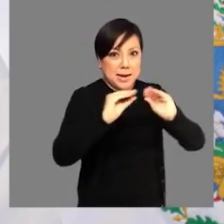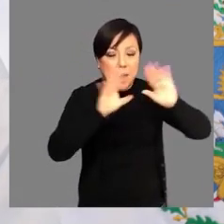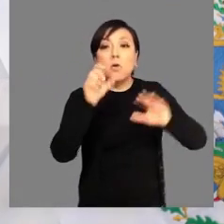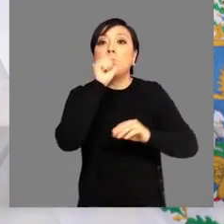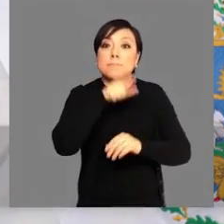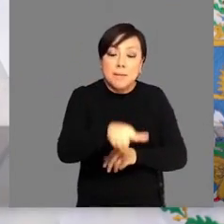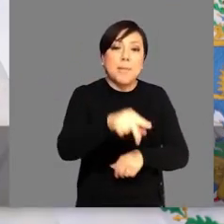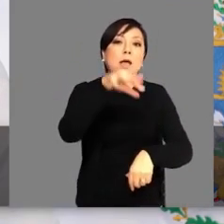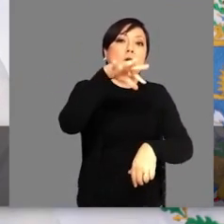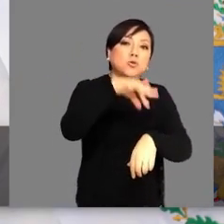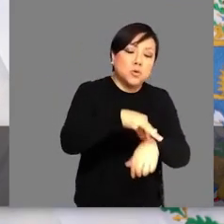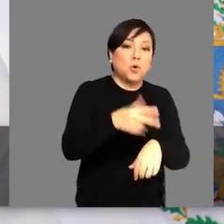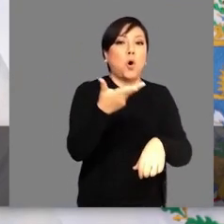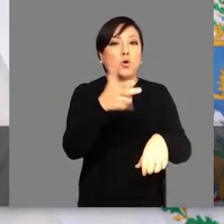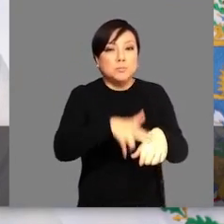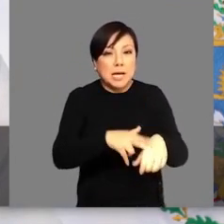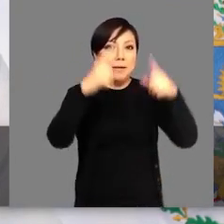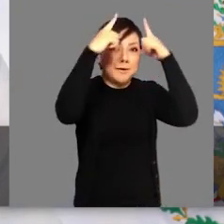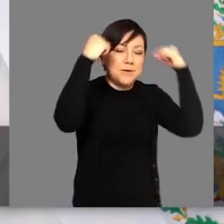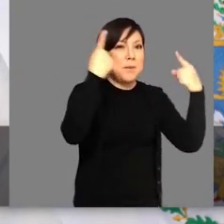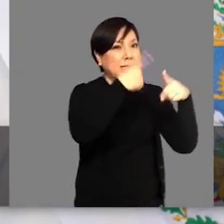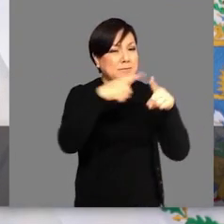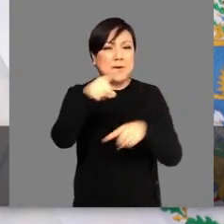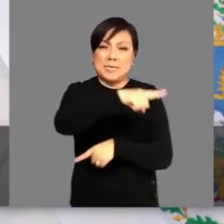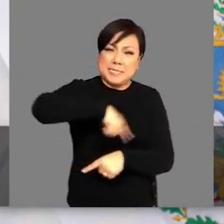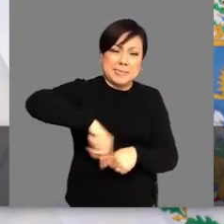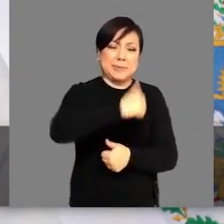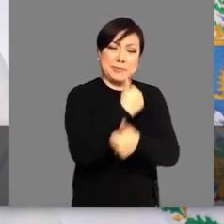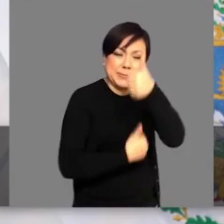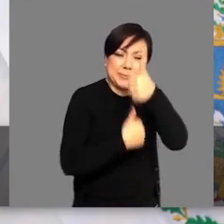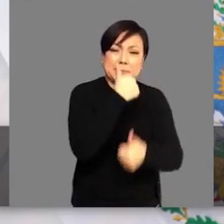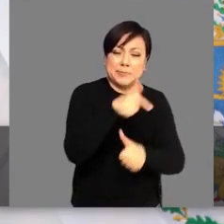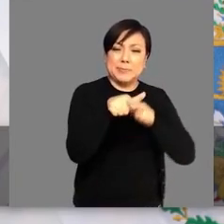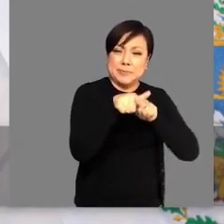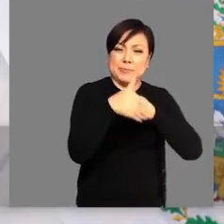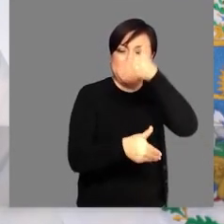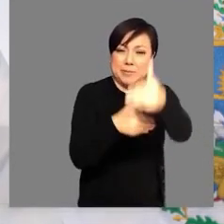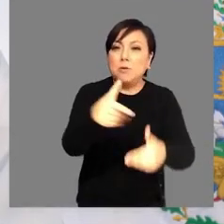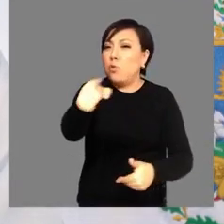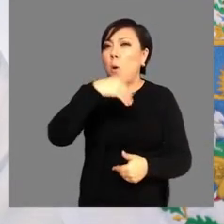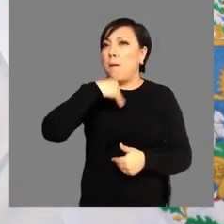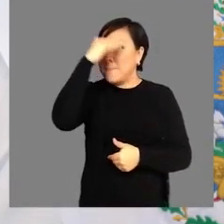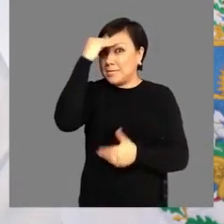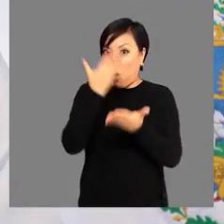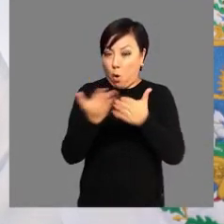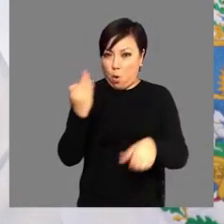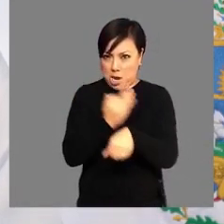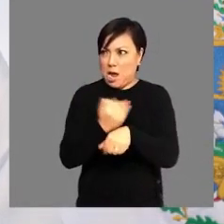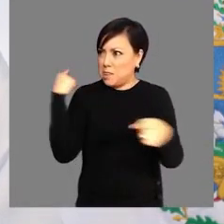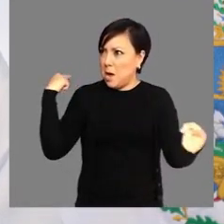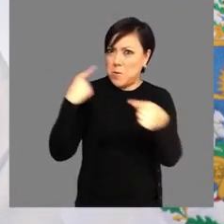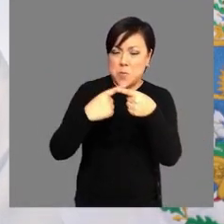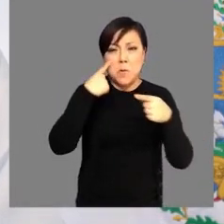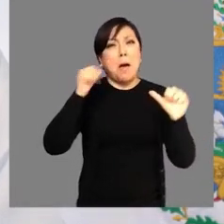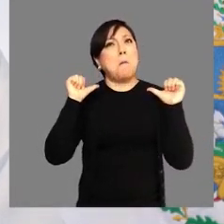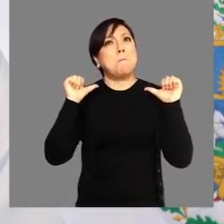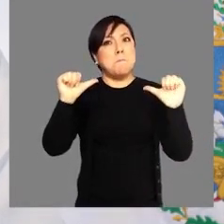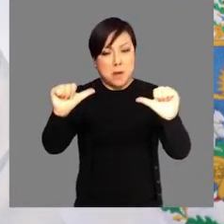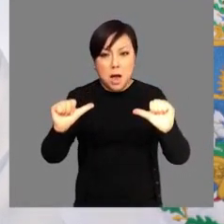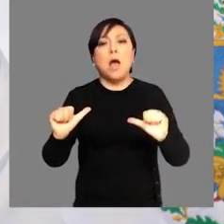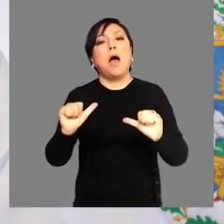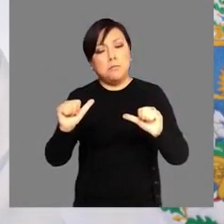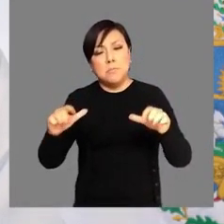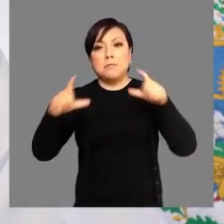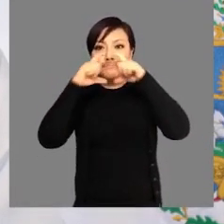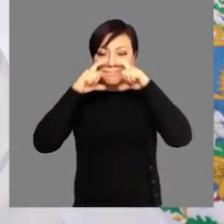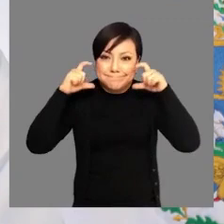indicadores que te dan visibilidad, así como el apoyo de un personal de salud heroico e incansable. Piénsalo, si no te has